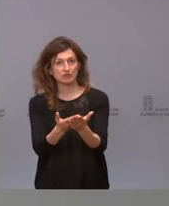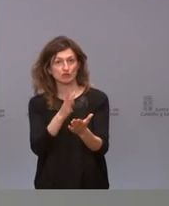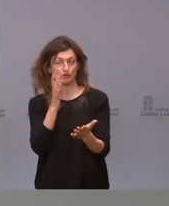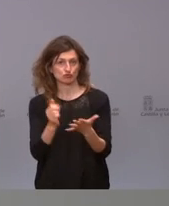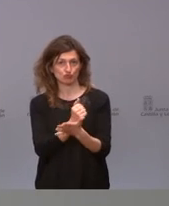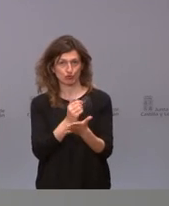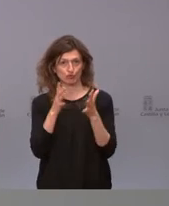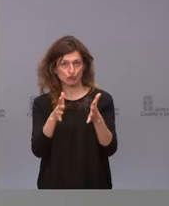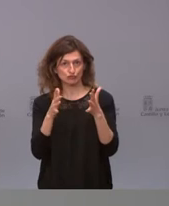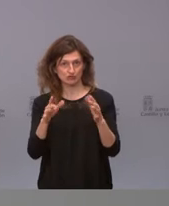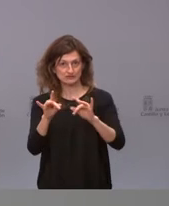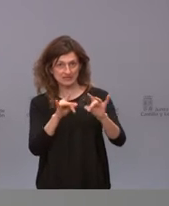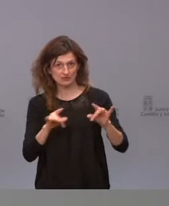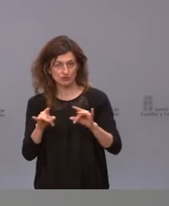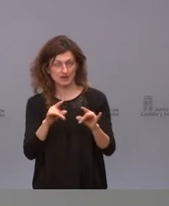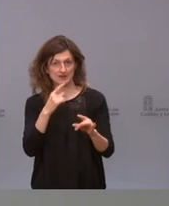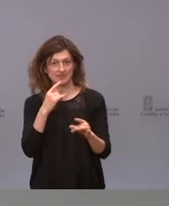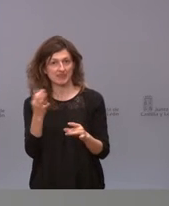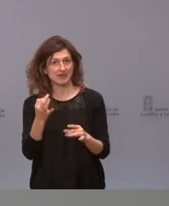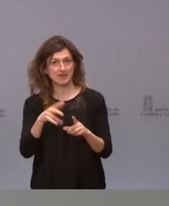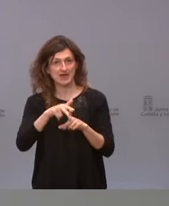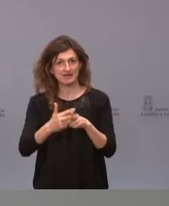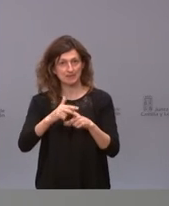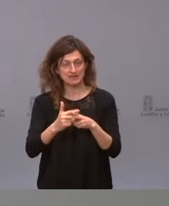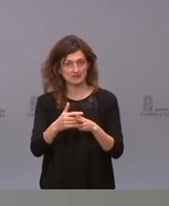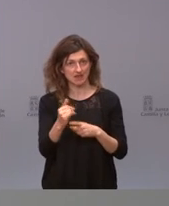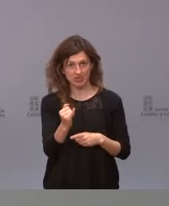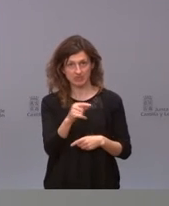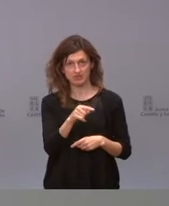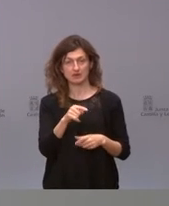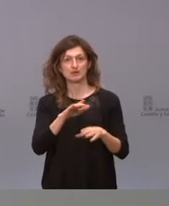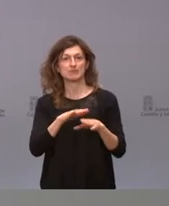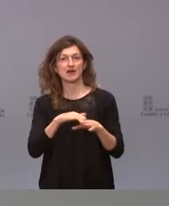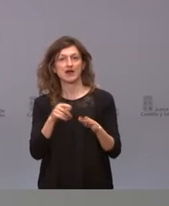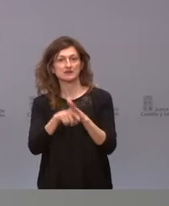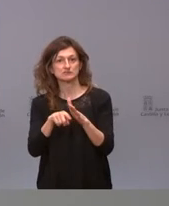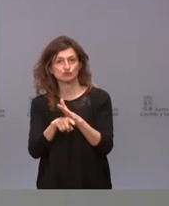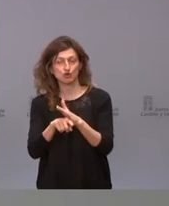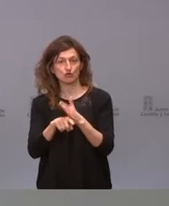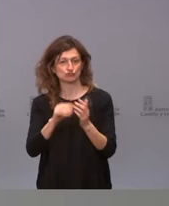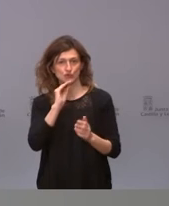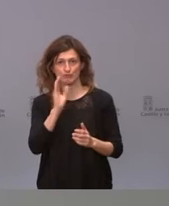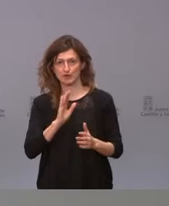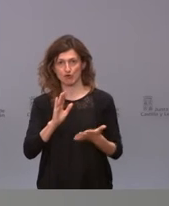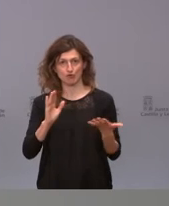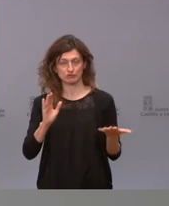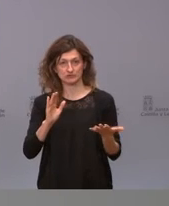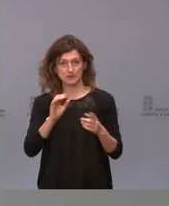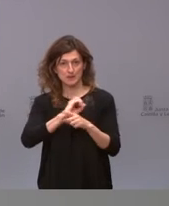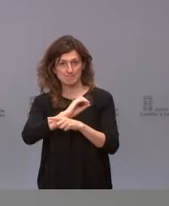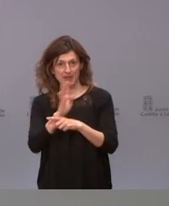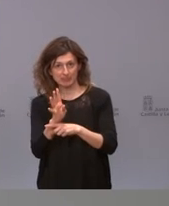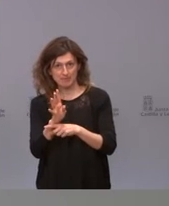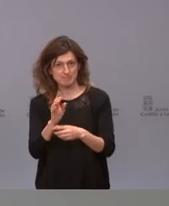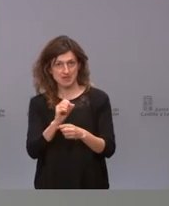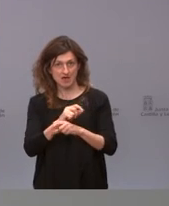interterritoriales que tengamos herramientas para poder gestionar lo mejor posible una pandemia y no